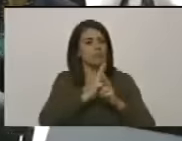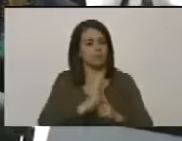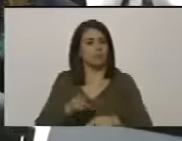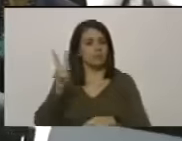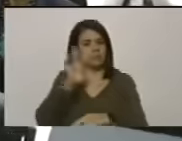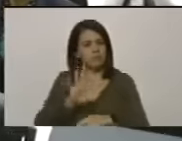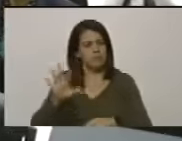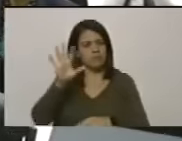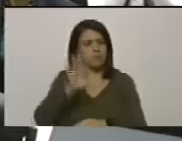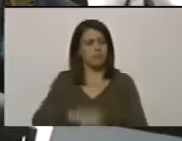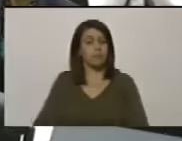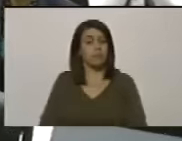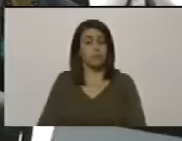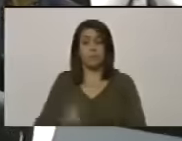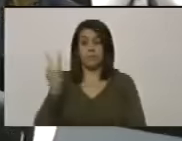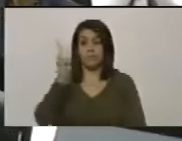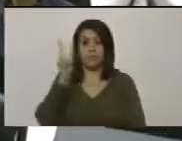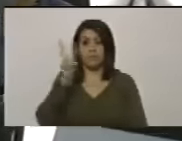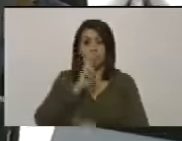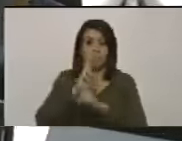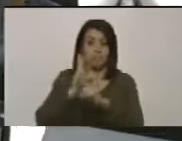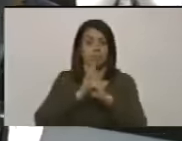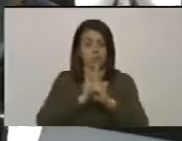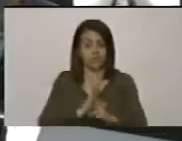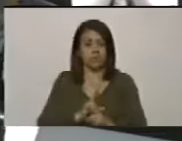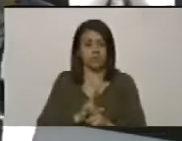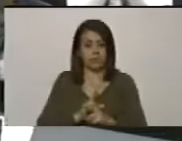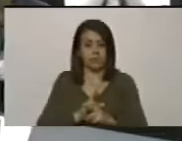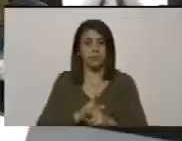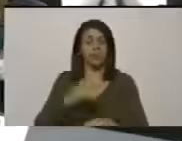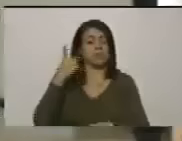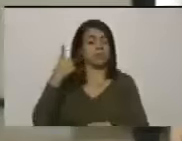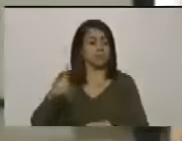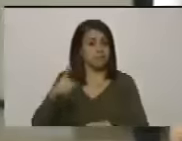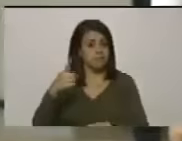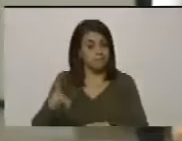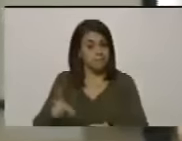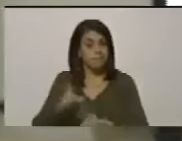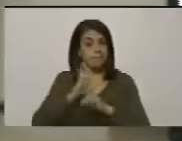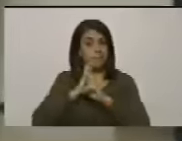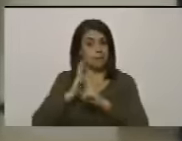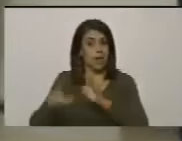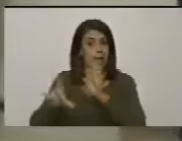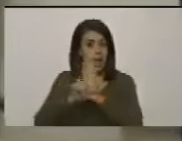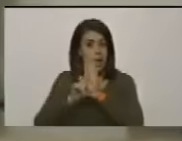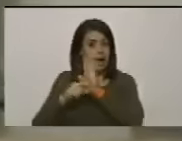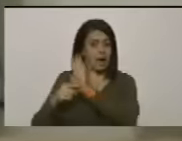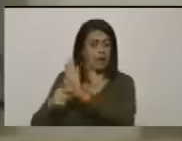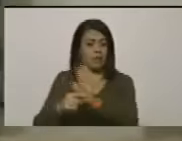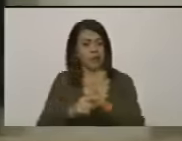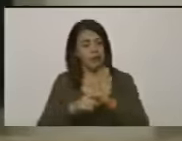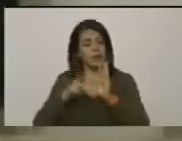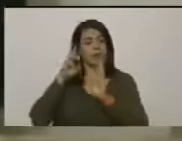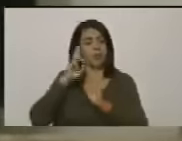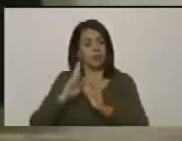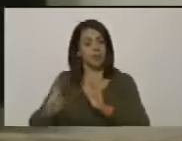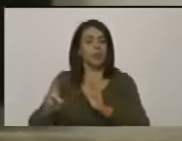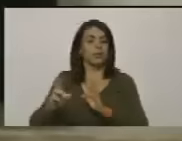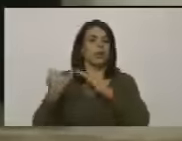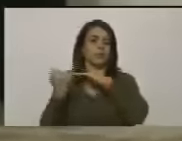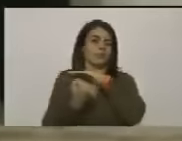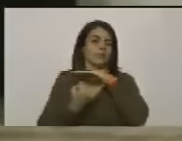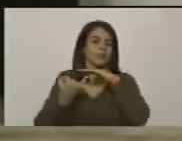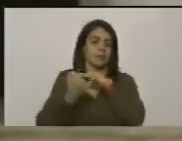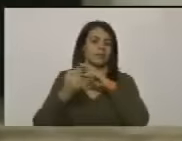Estado venezolano? el Estado venezolano está respondiendo con el Estado de Derecho está respondiendo con la ley está respondiendo con las instituciones